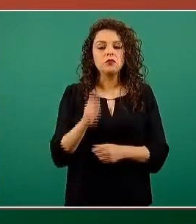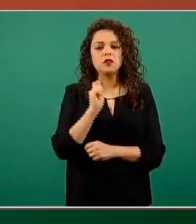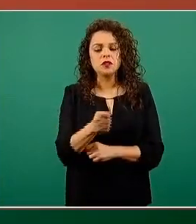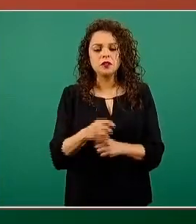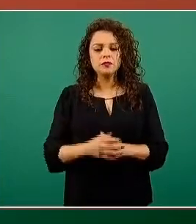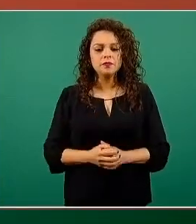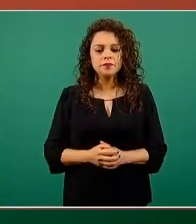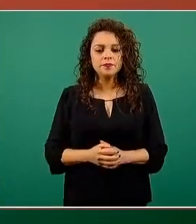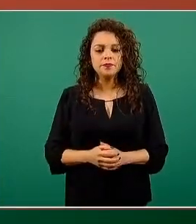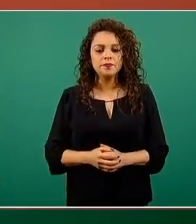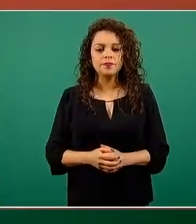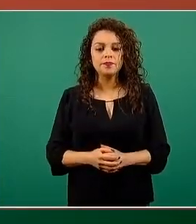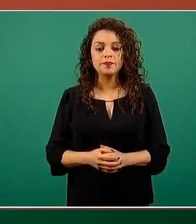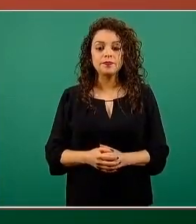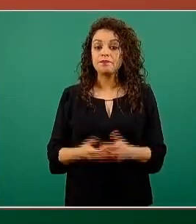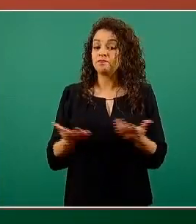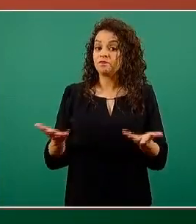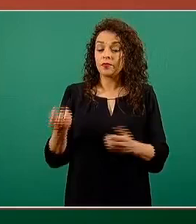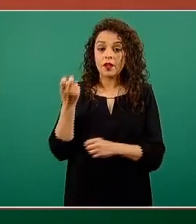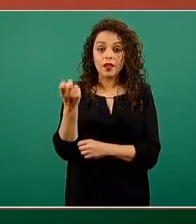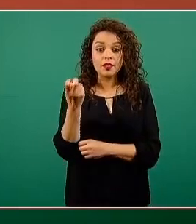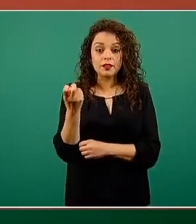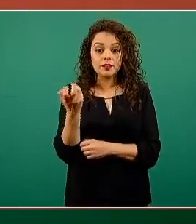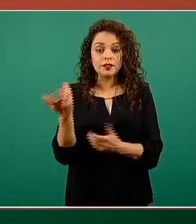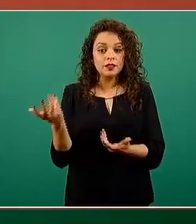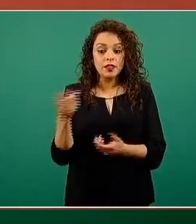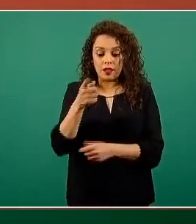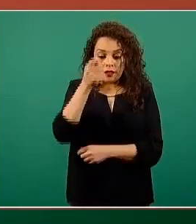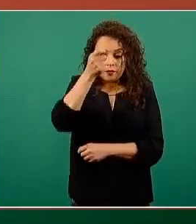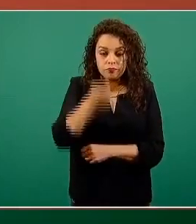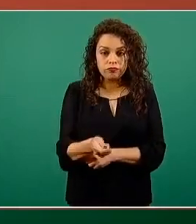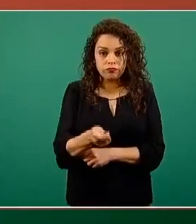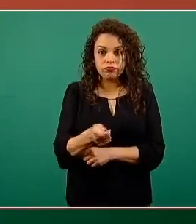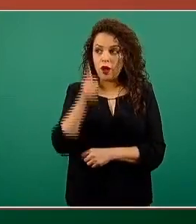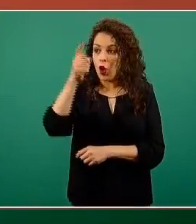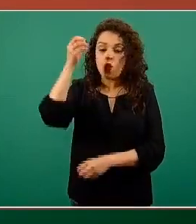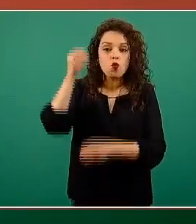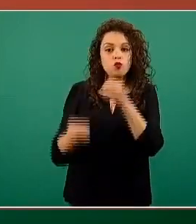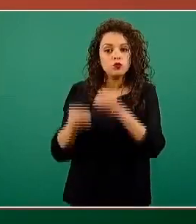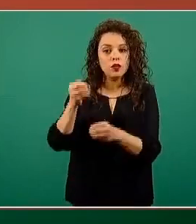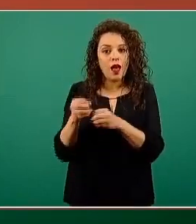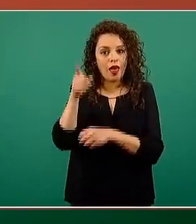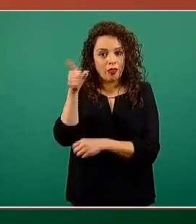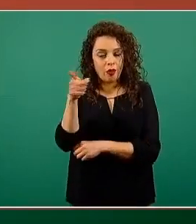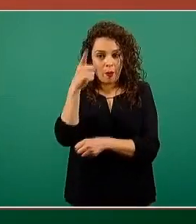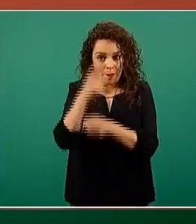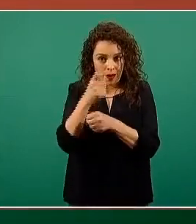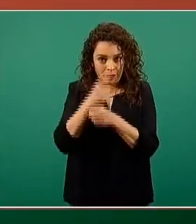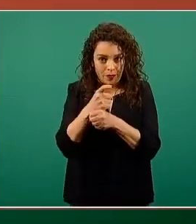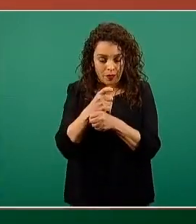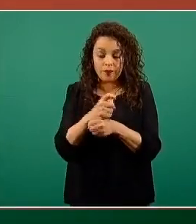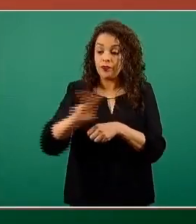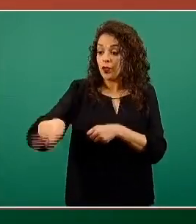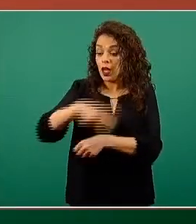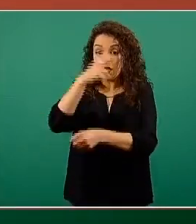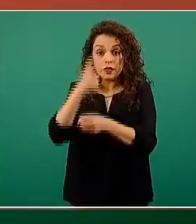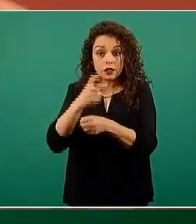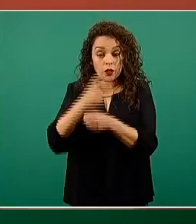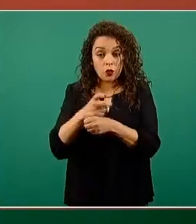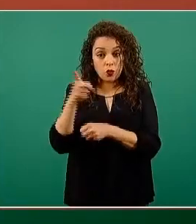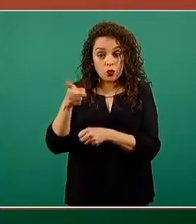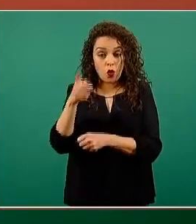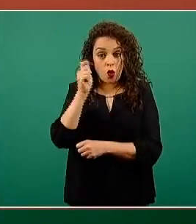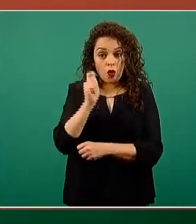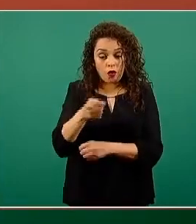sentencia del primer juzgado y el segundo juzgado, un segundo de